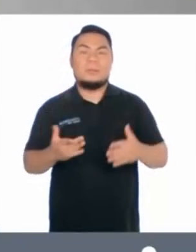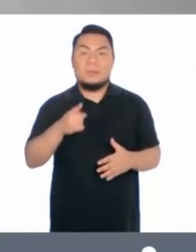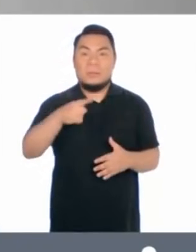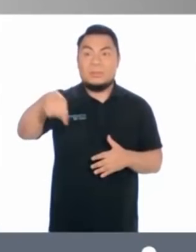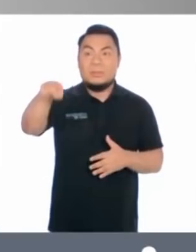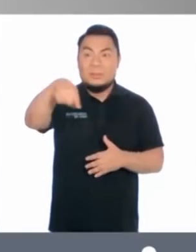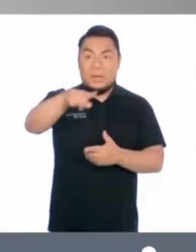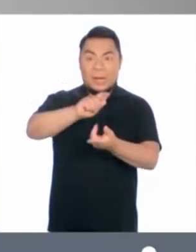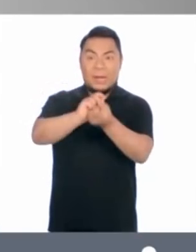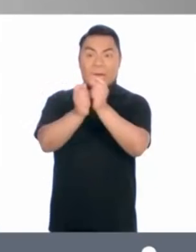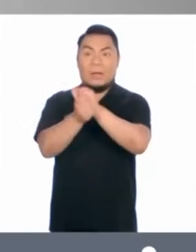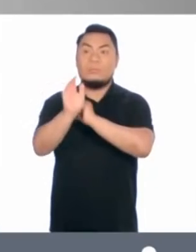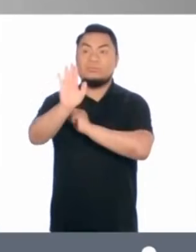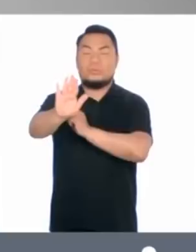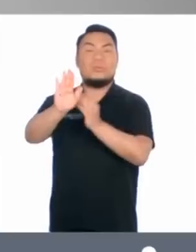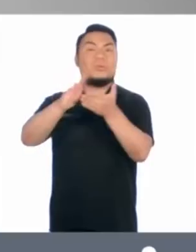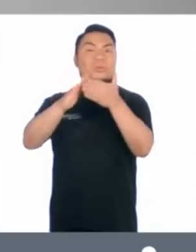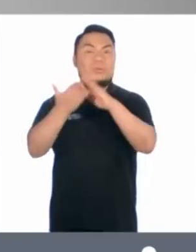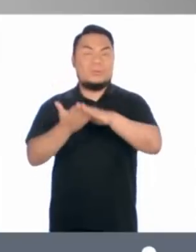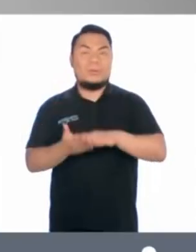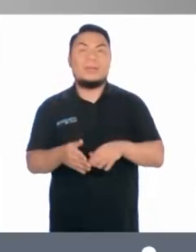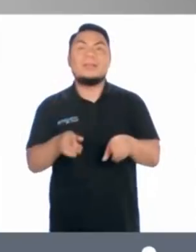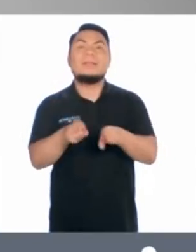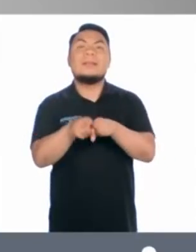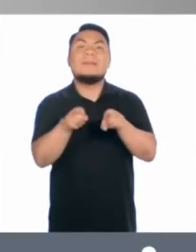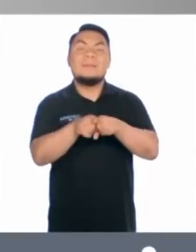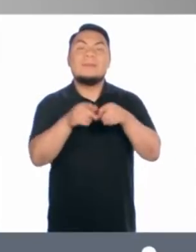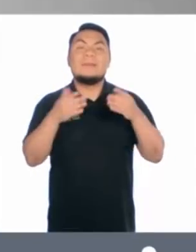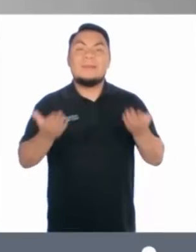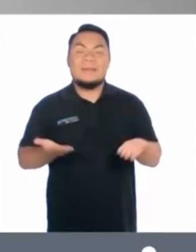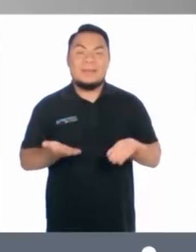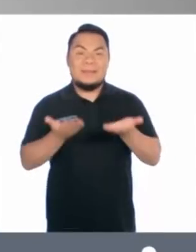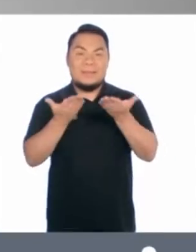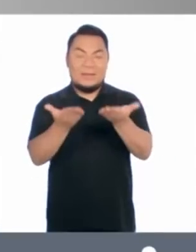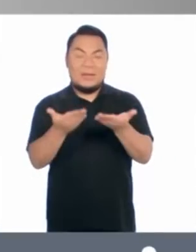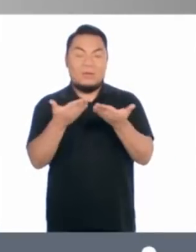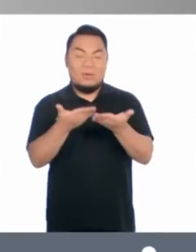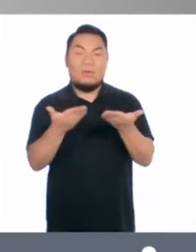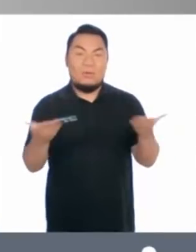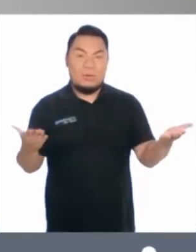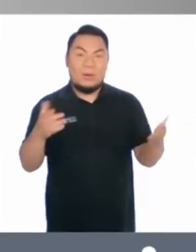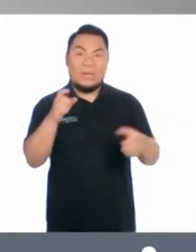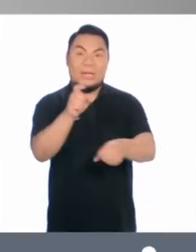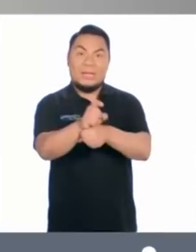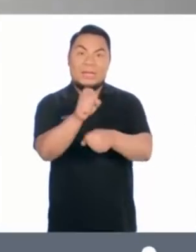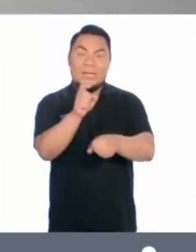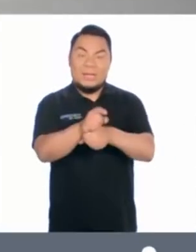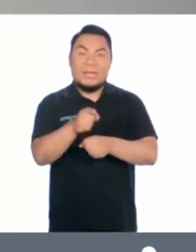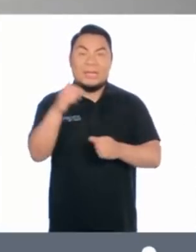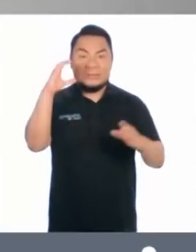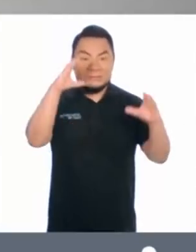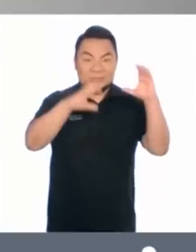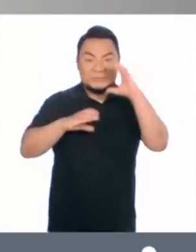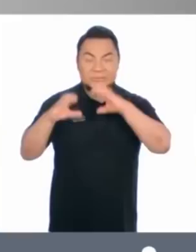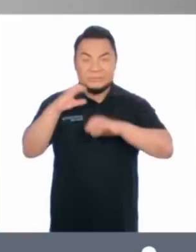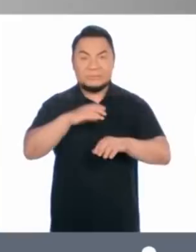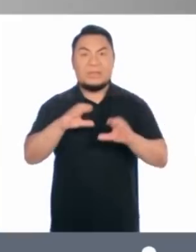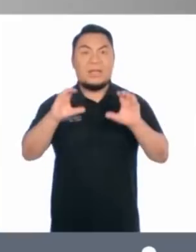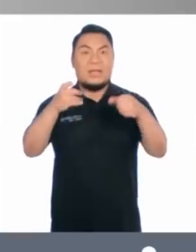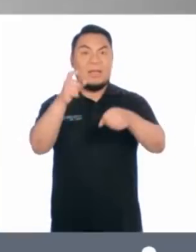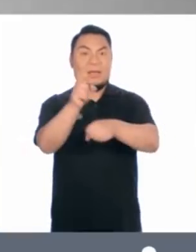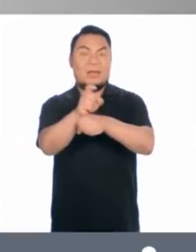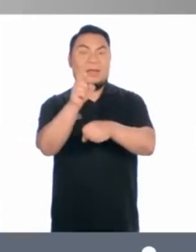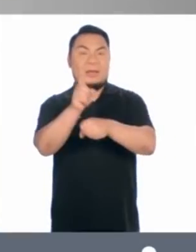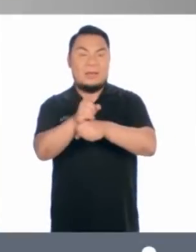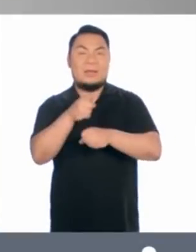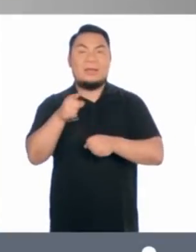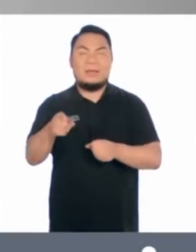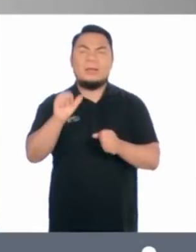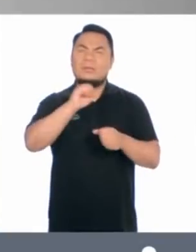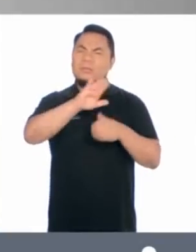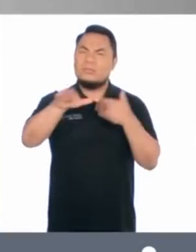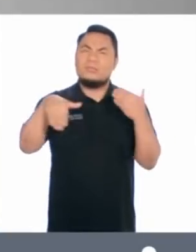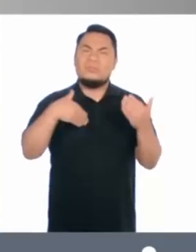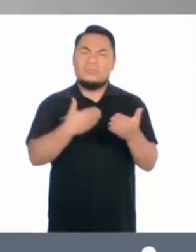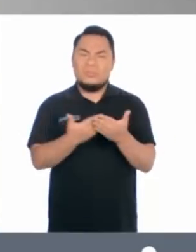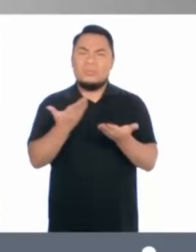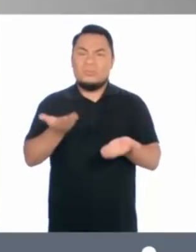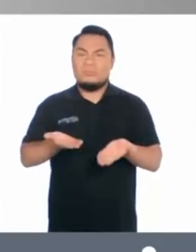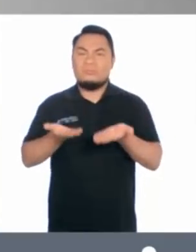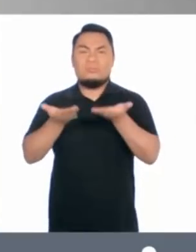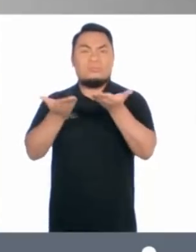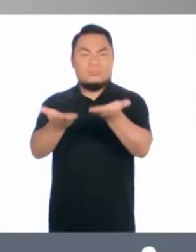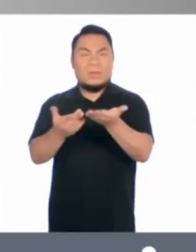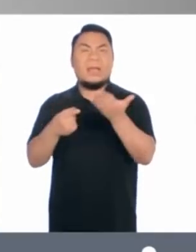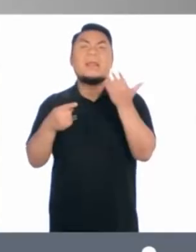de que sean agentes de cambio en su comunidad. Asimismo, brindamos herramientas educativas a docentes y estudiantes y cursos y capacitaciones a jóvenes